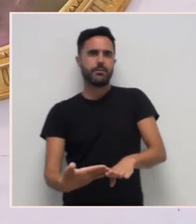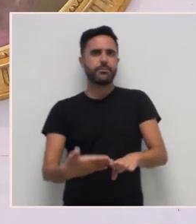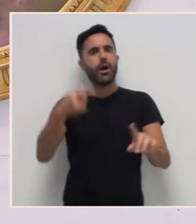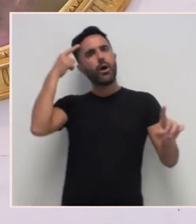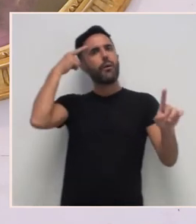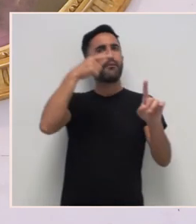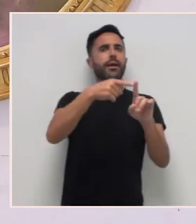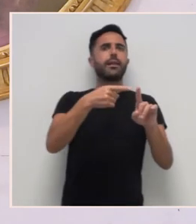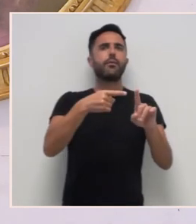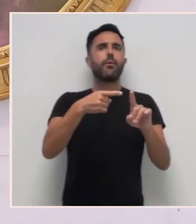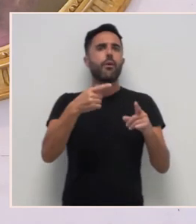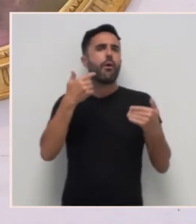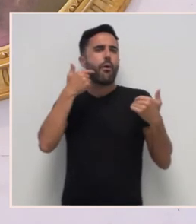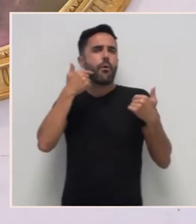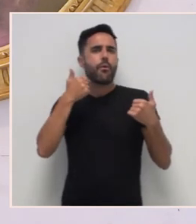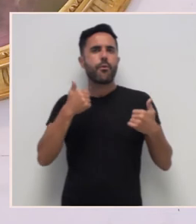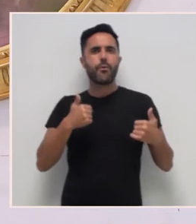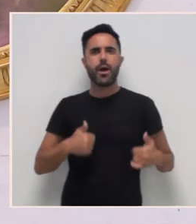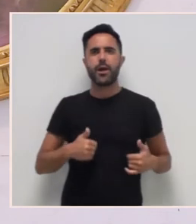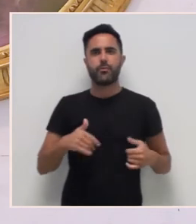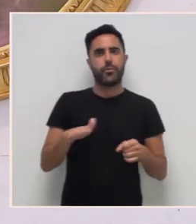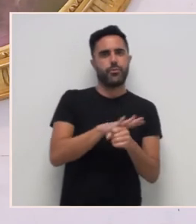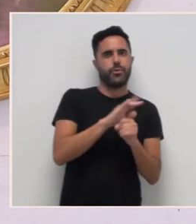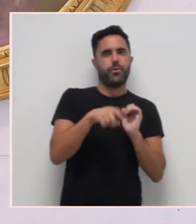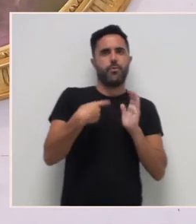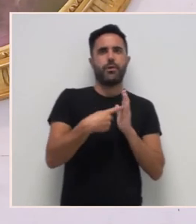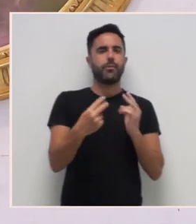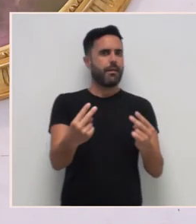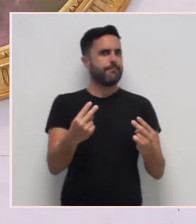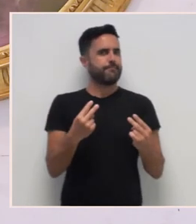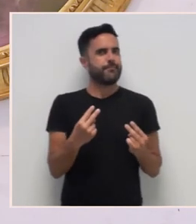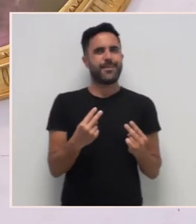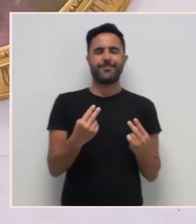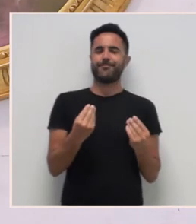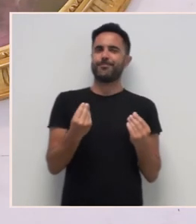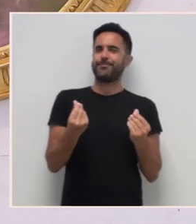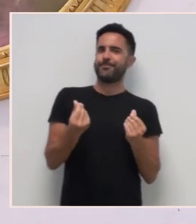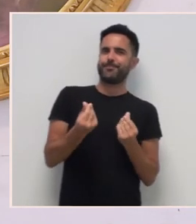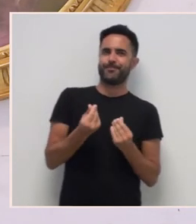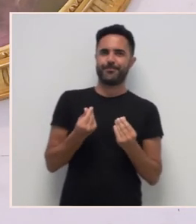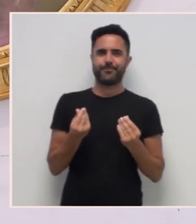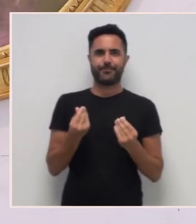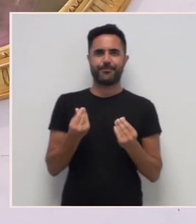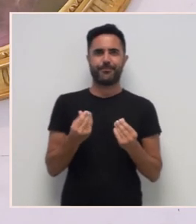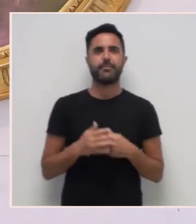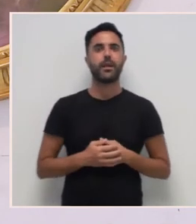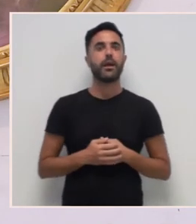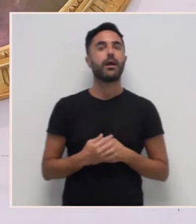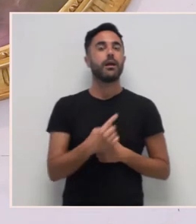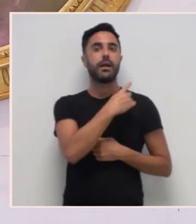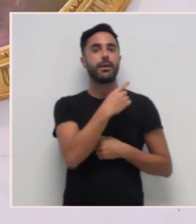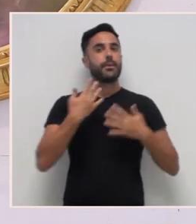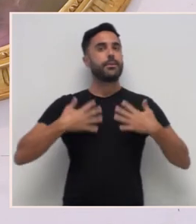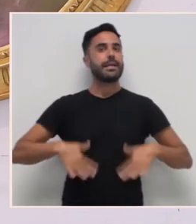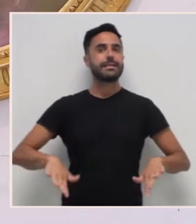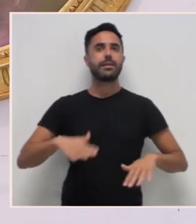Todo para tapar todas esas partes indecorosas que non estaban ben vistas, que se visen. Este en concreto, de seda